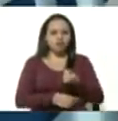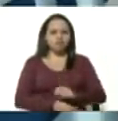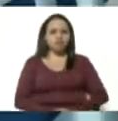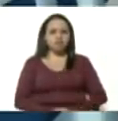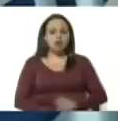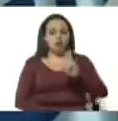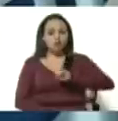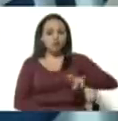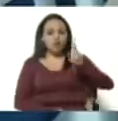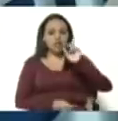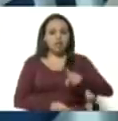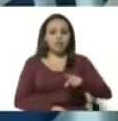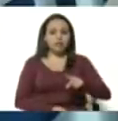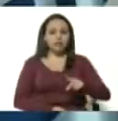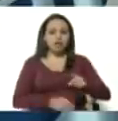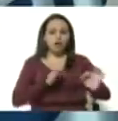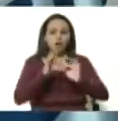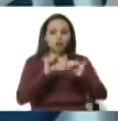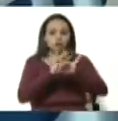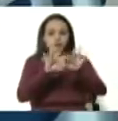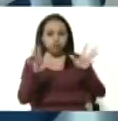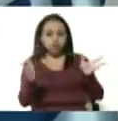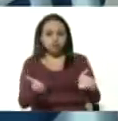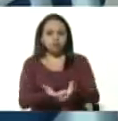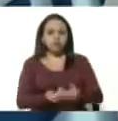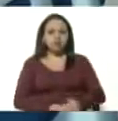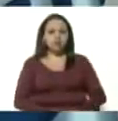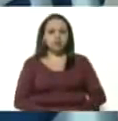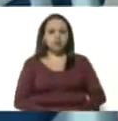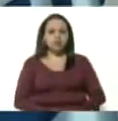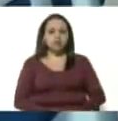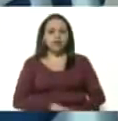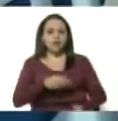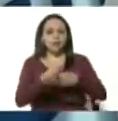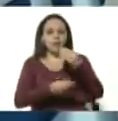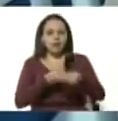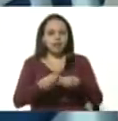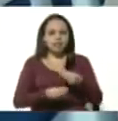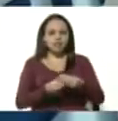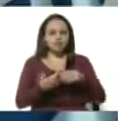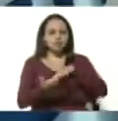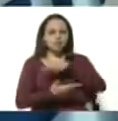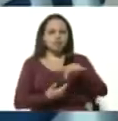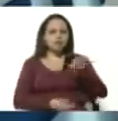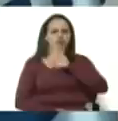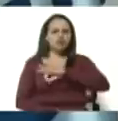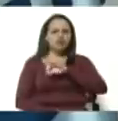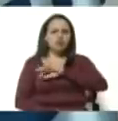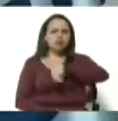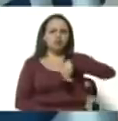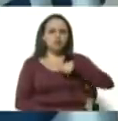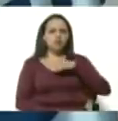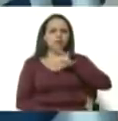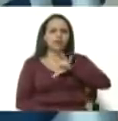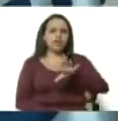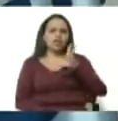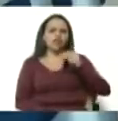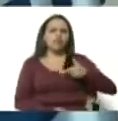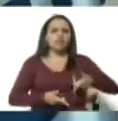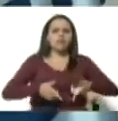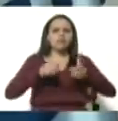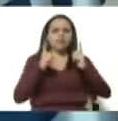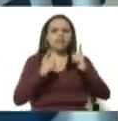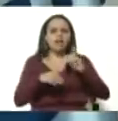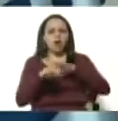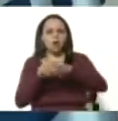inclusive la pandemia para generar un caos social en nuestro país que no nos permita la compra de